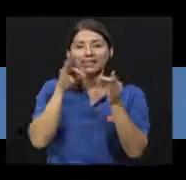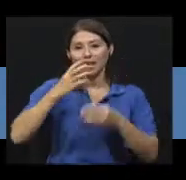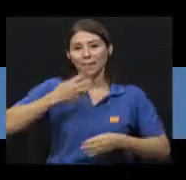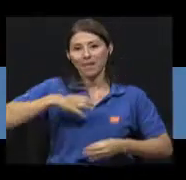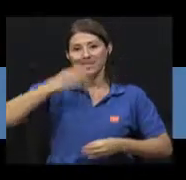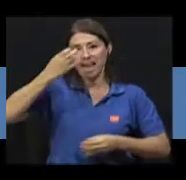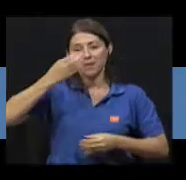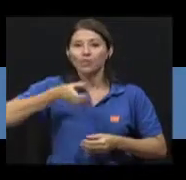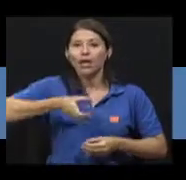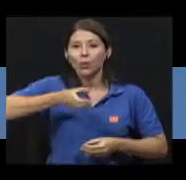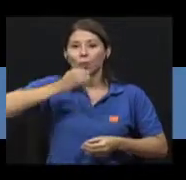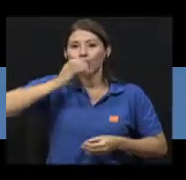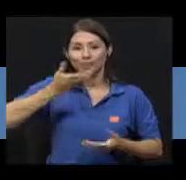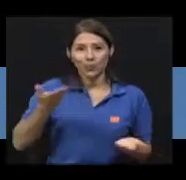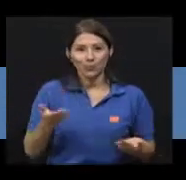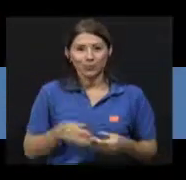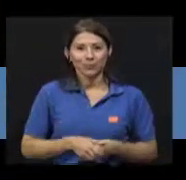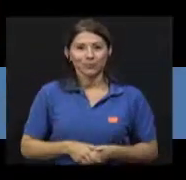y un fresco.